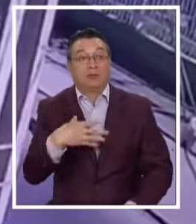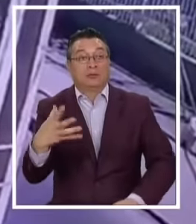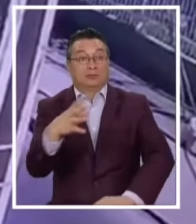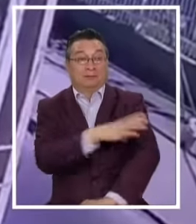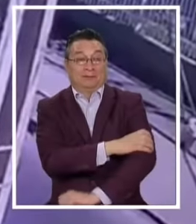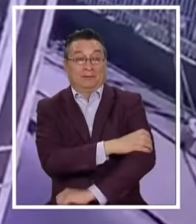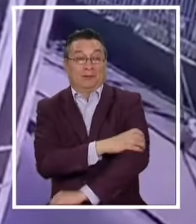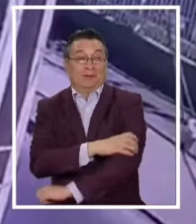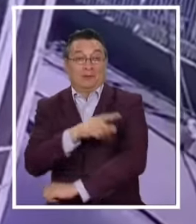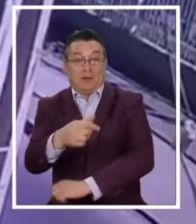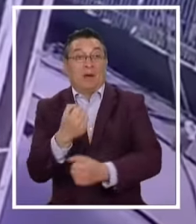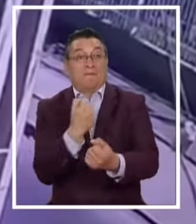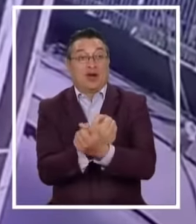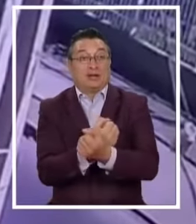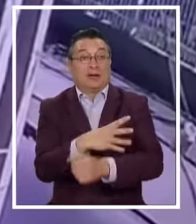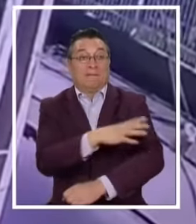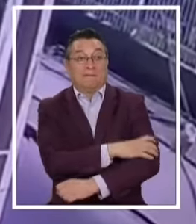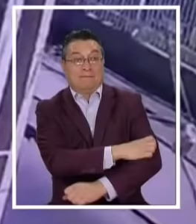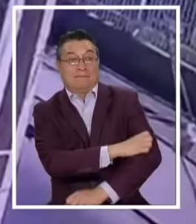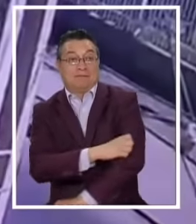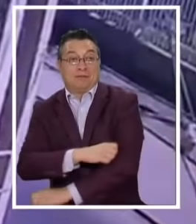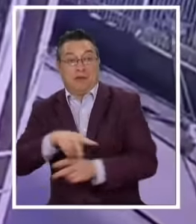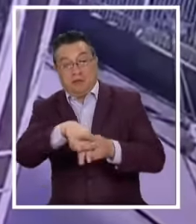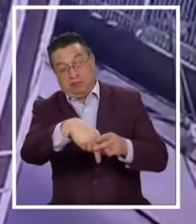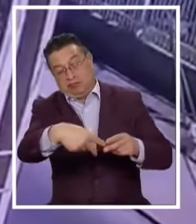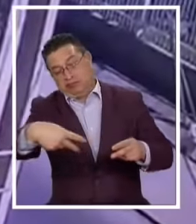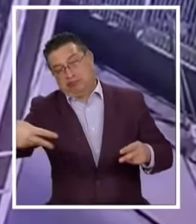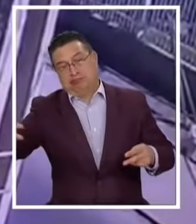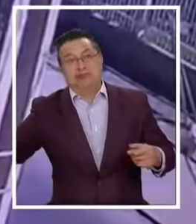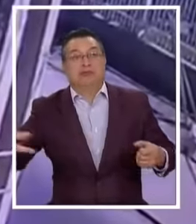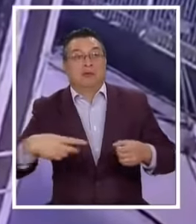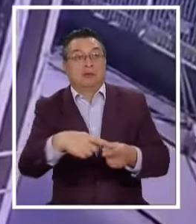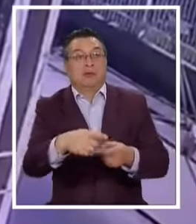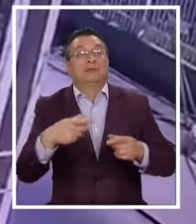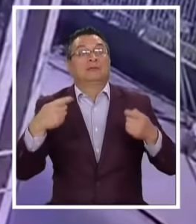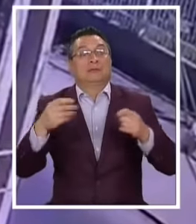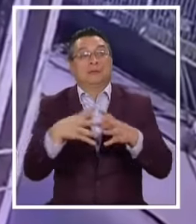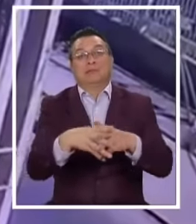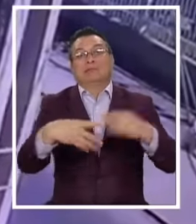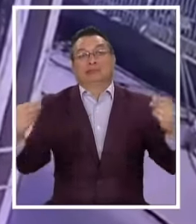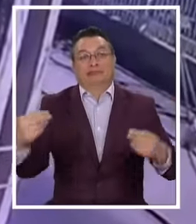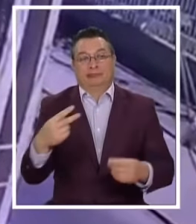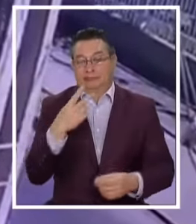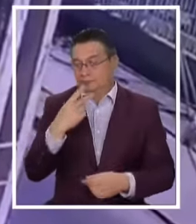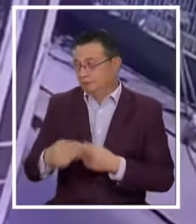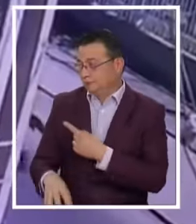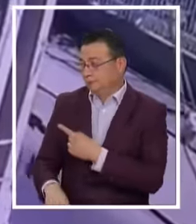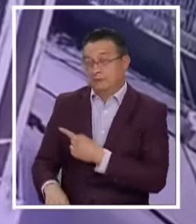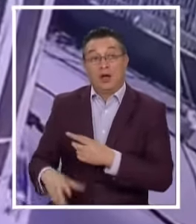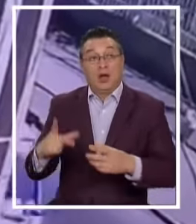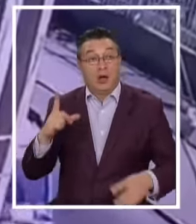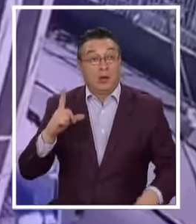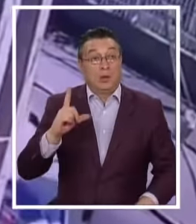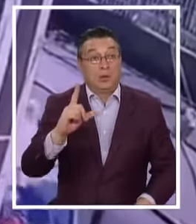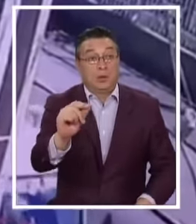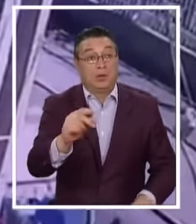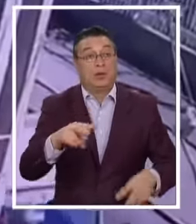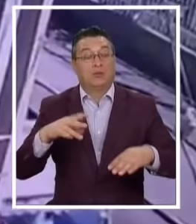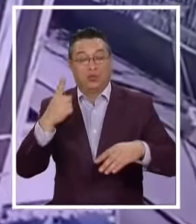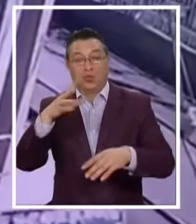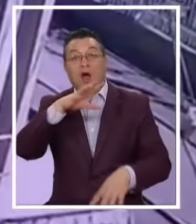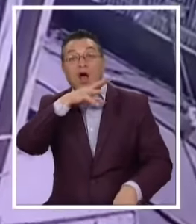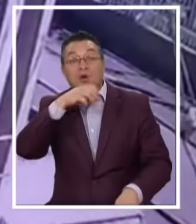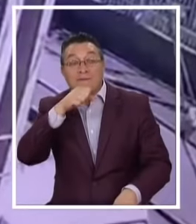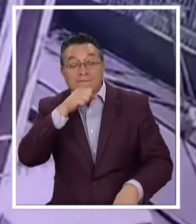brazo Un funcionario Policial Y lo arrastró Por varios metros Mientras intentaba Escapar En su huida Arrolló a un